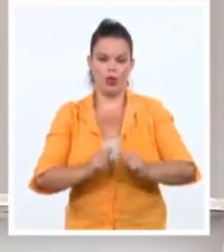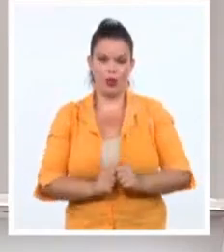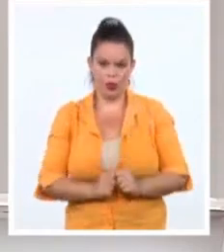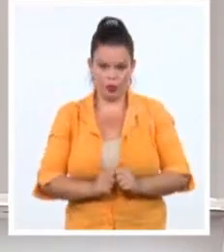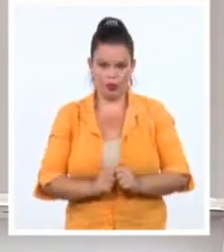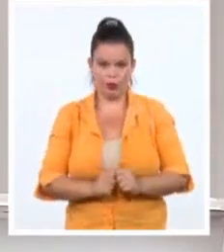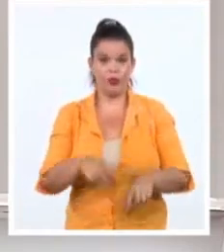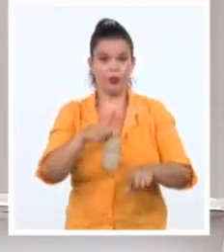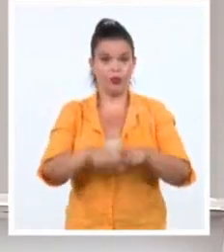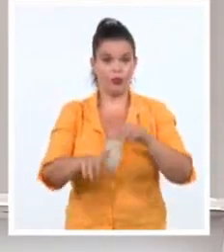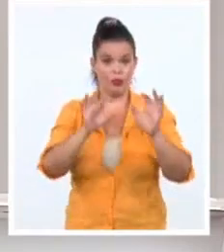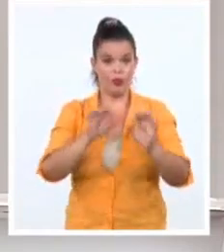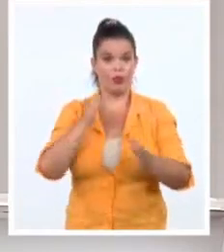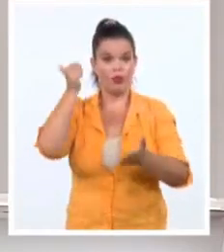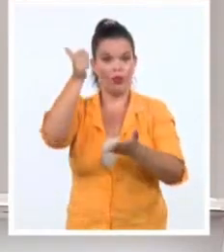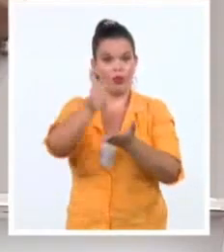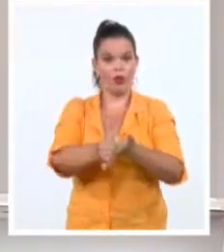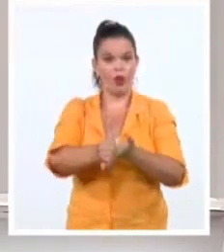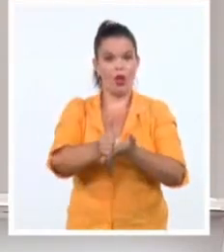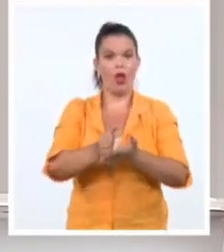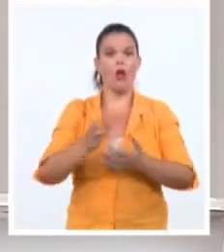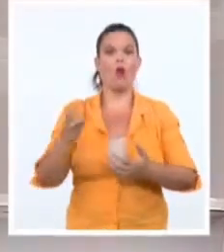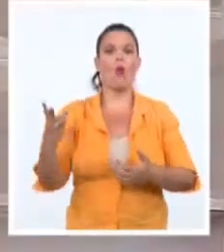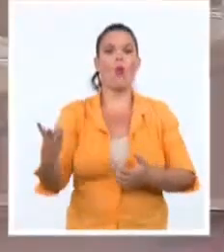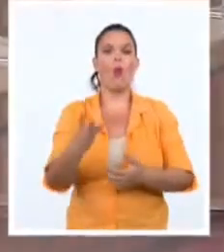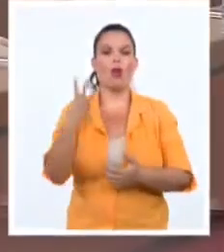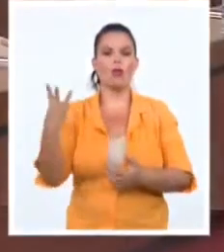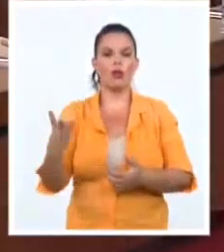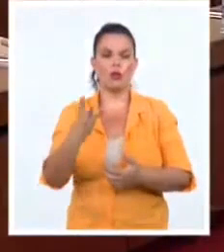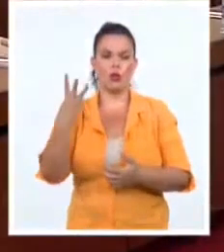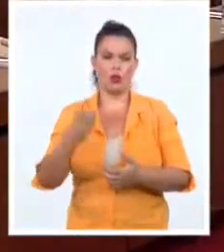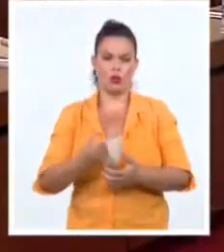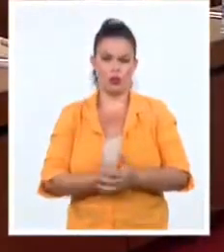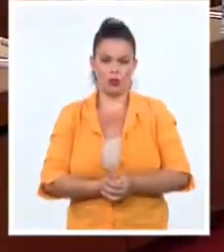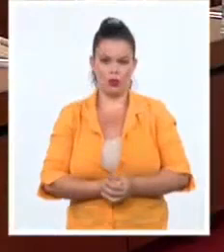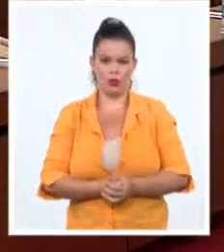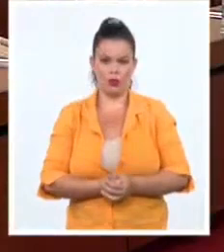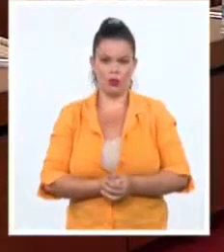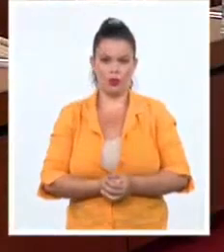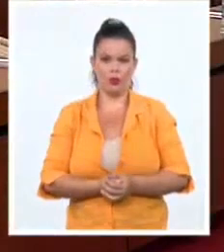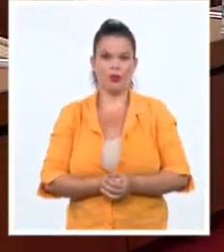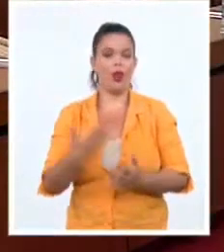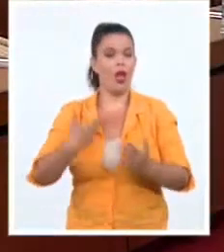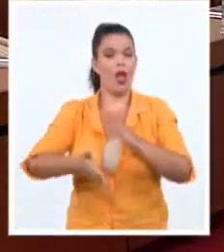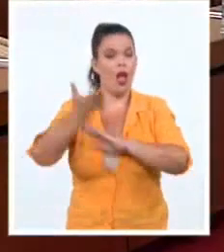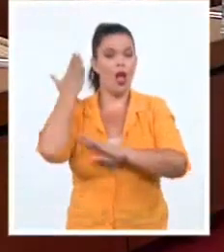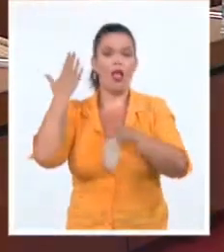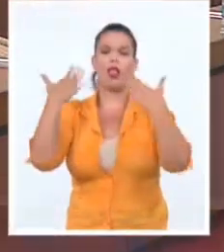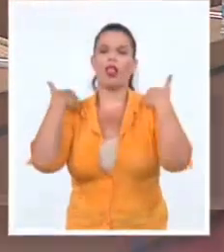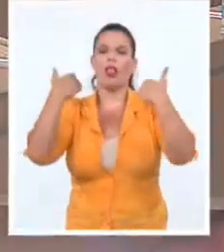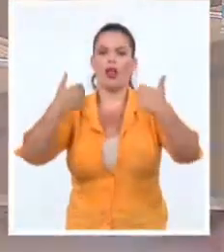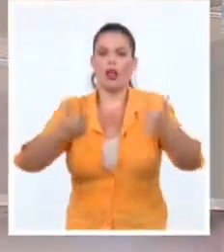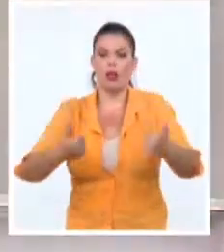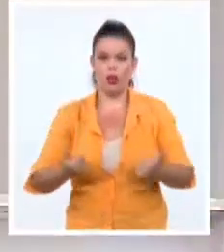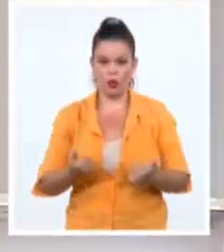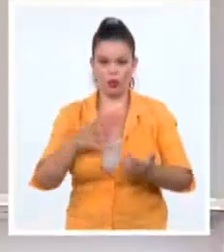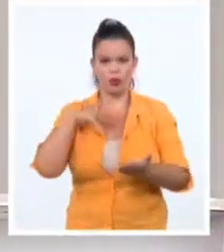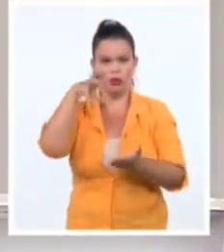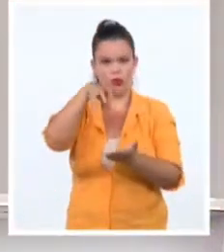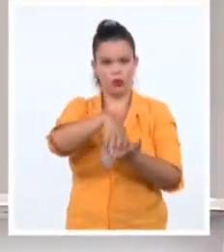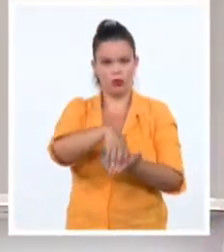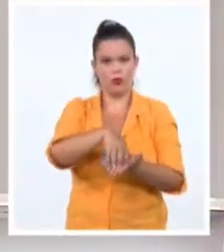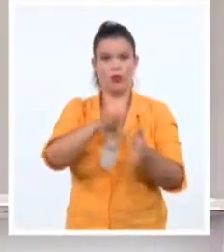con sede en Washington, cuyo presidente en aquel momento era el actual director de la agencia